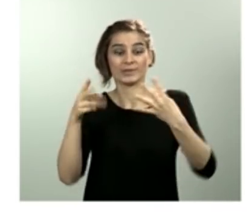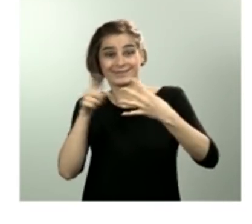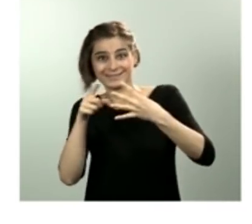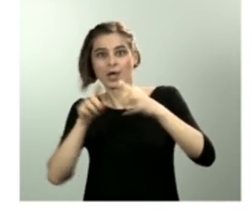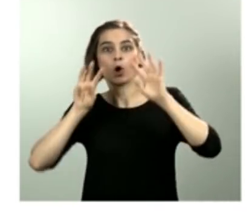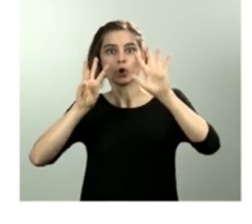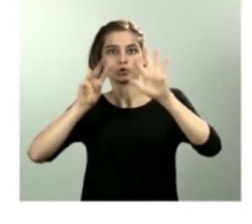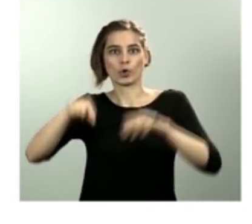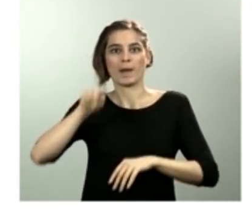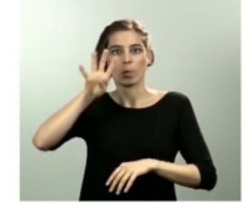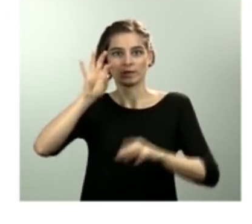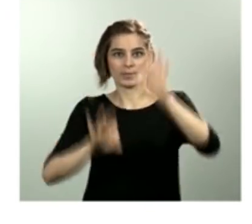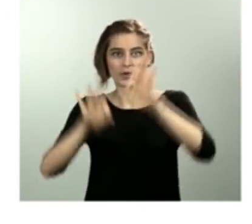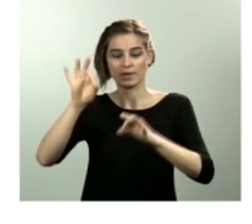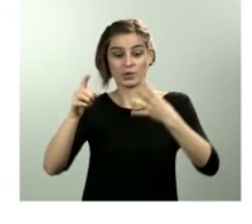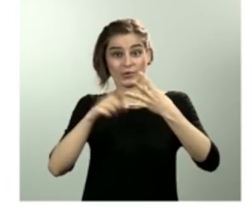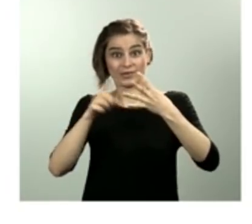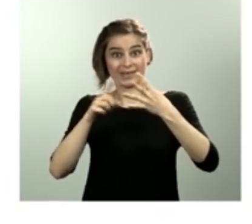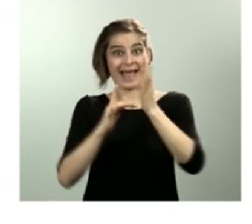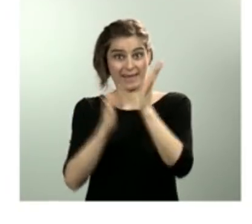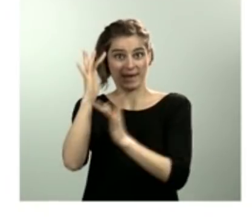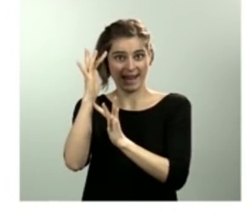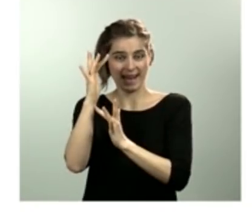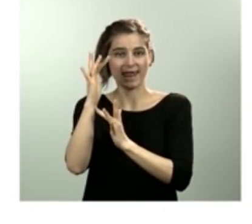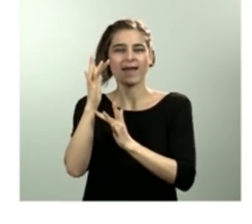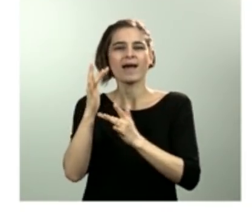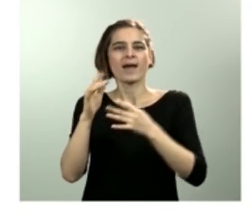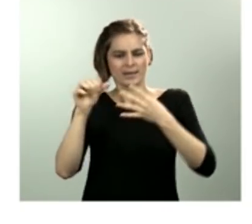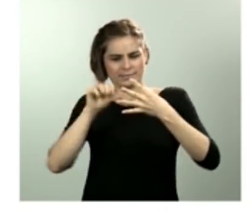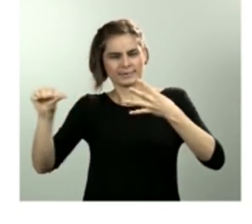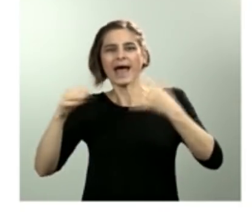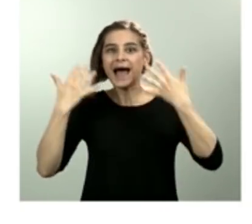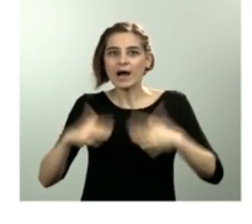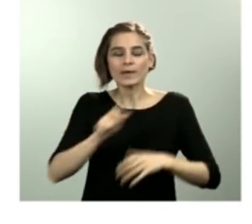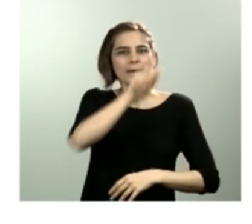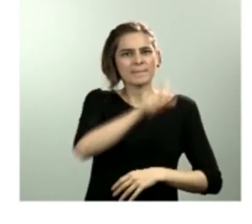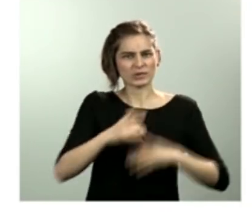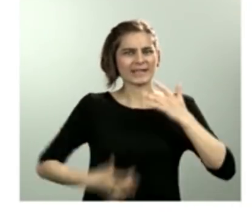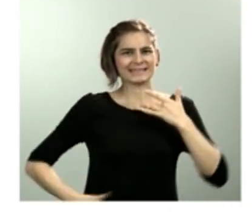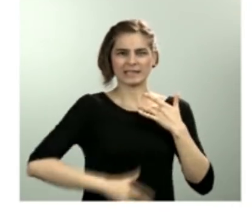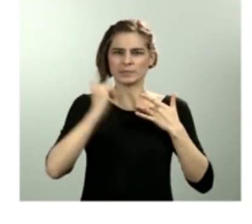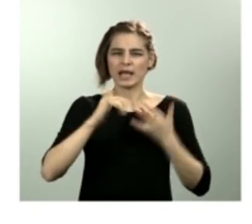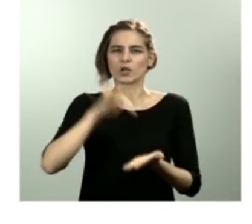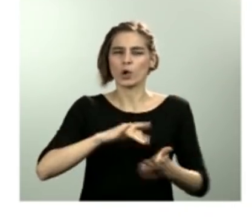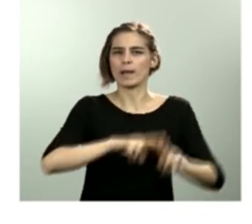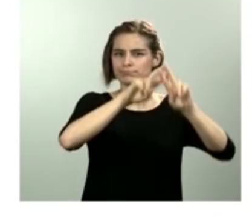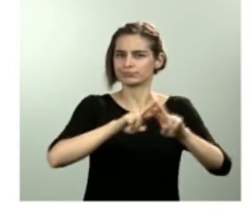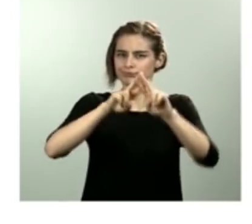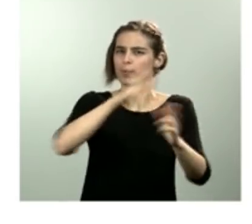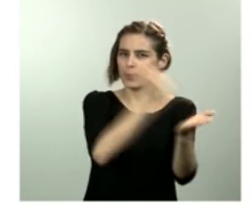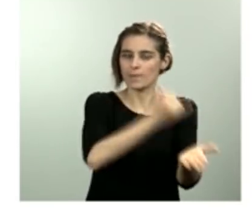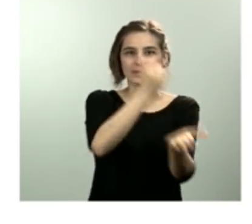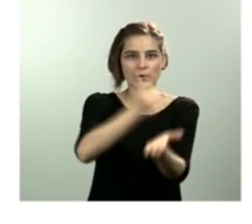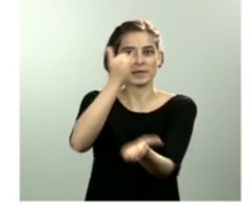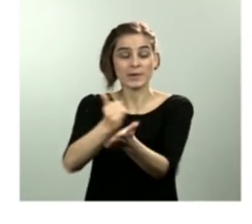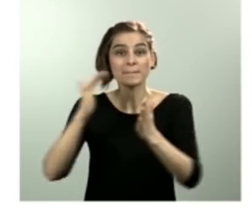en la última semana de abril, pese a haber hecho muchas PCRs a personas con sintomatología, la positividad, es decir, los que